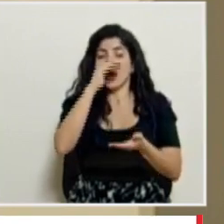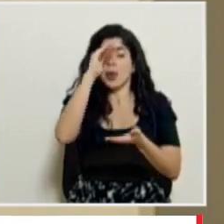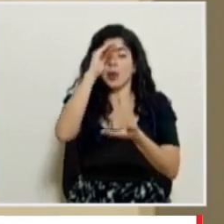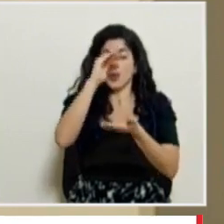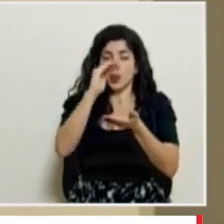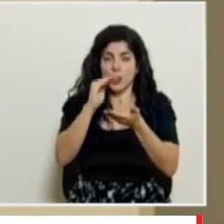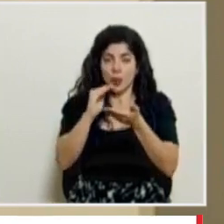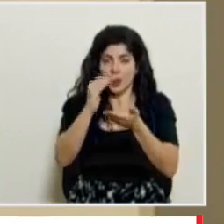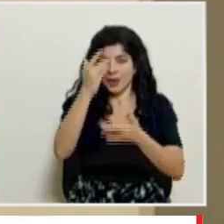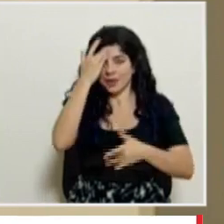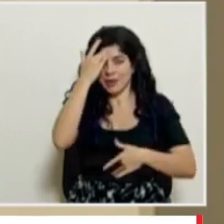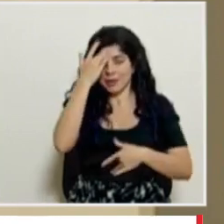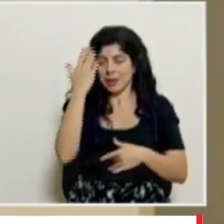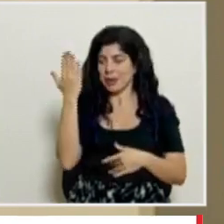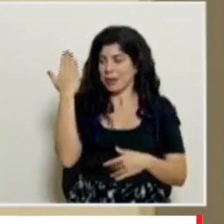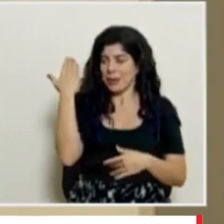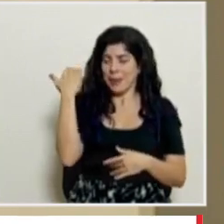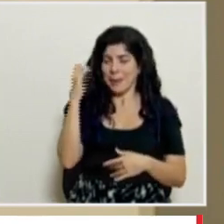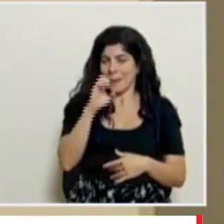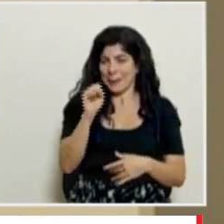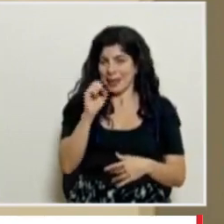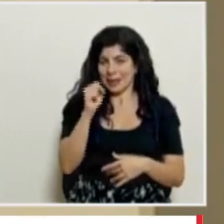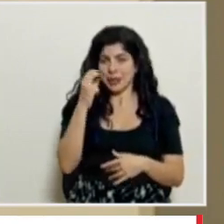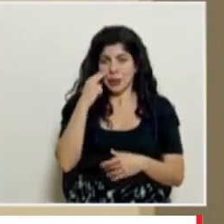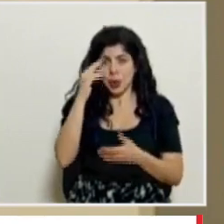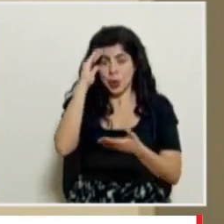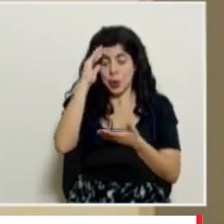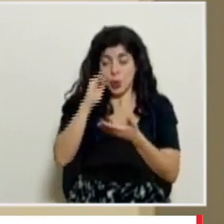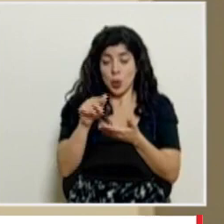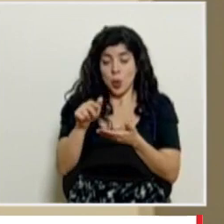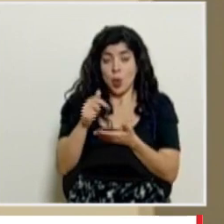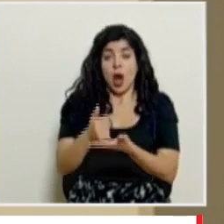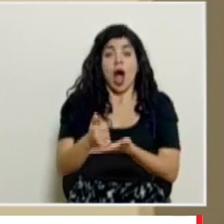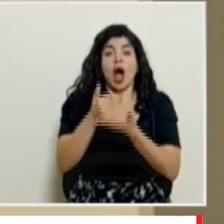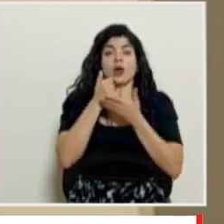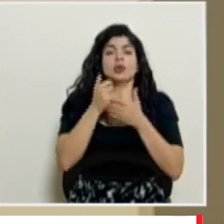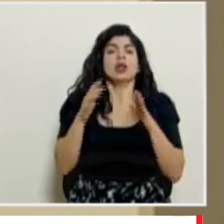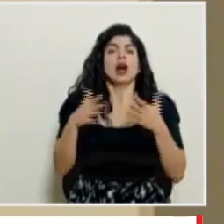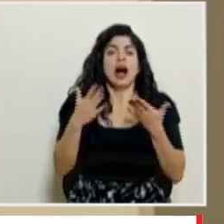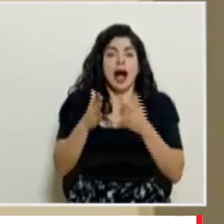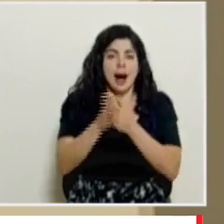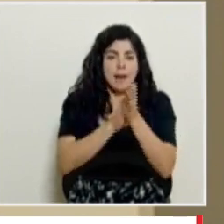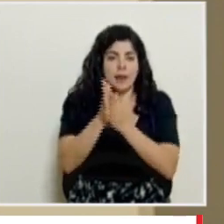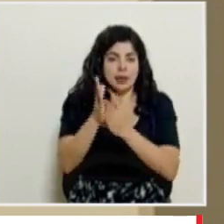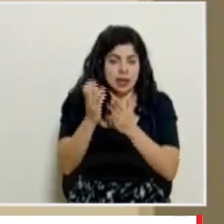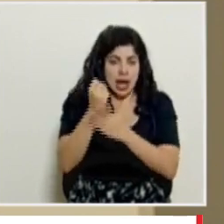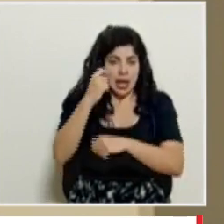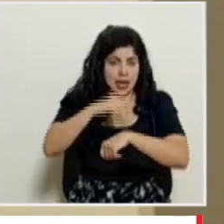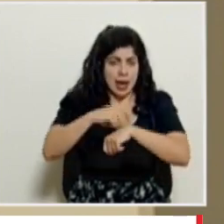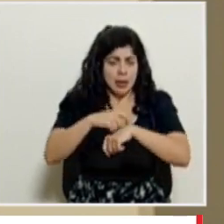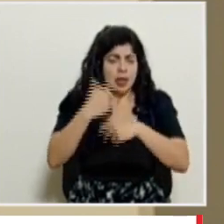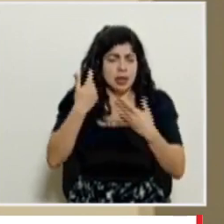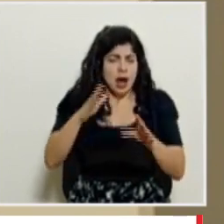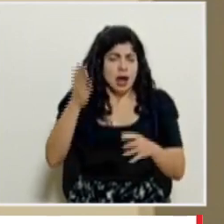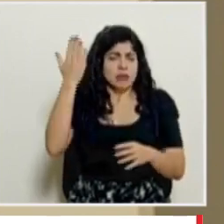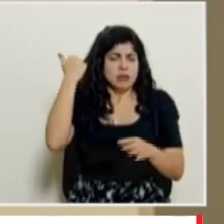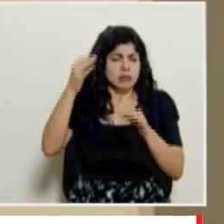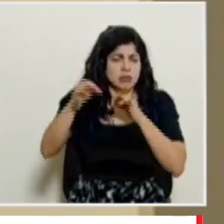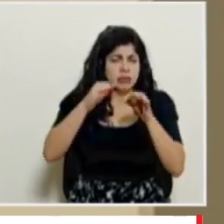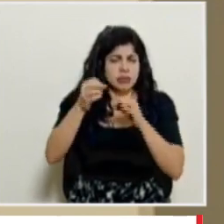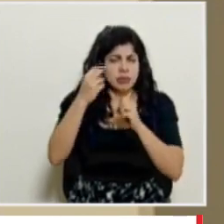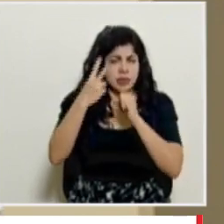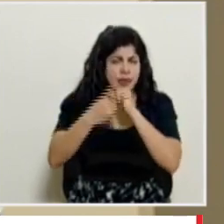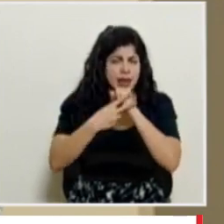casos que fue la que vimos los meses anteriores eso nos permitió hacer varias cosas aprovechando ese tiempo y lo explicamos también varias